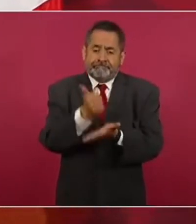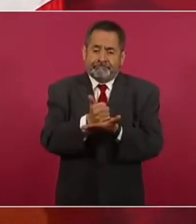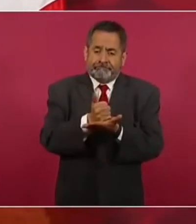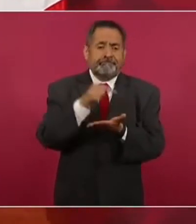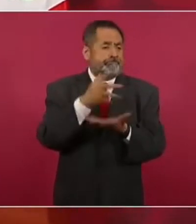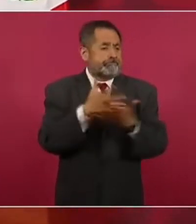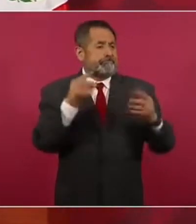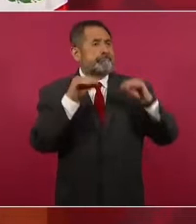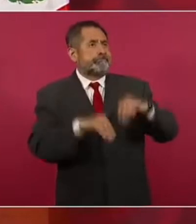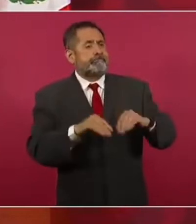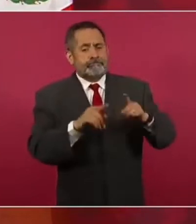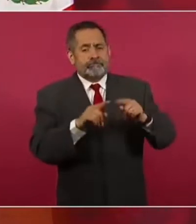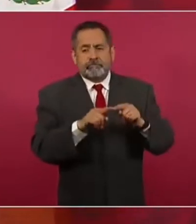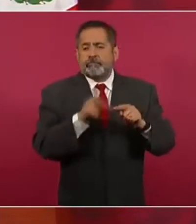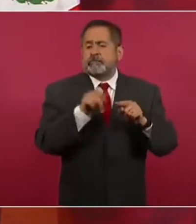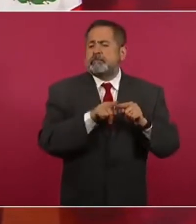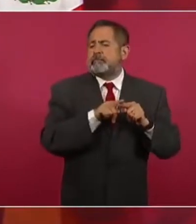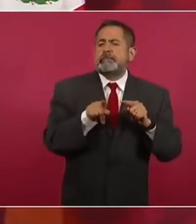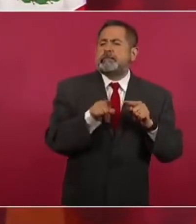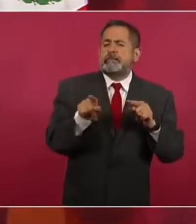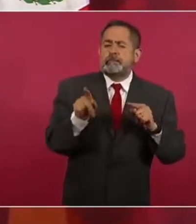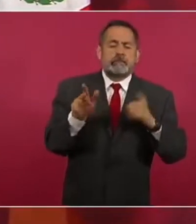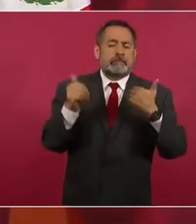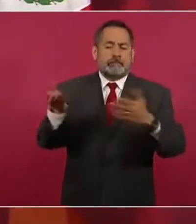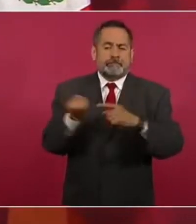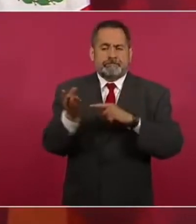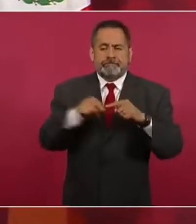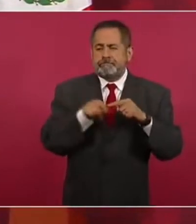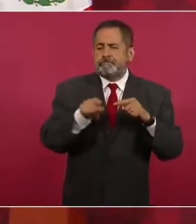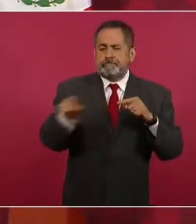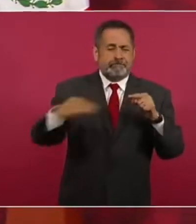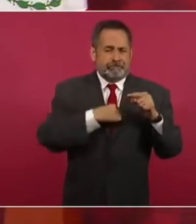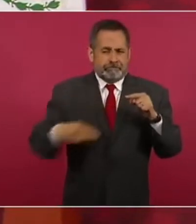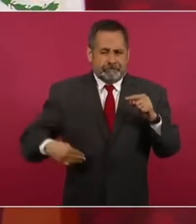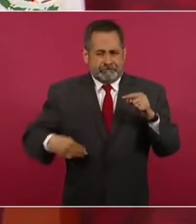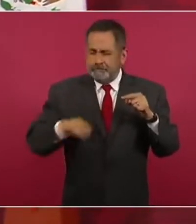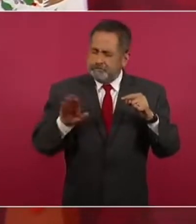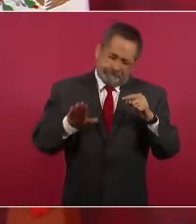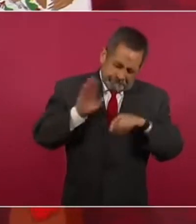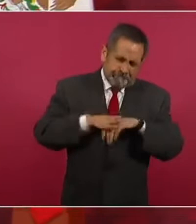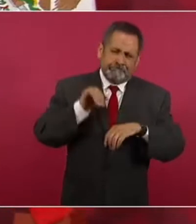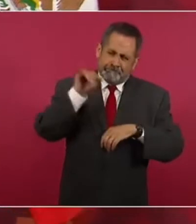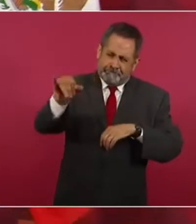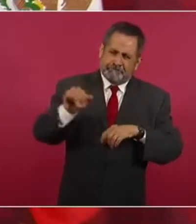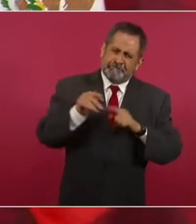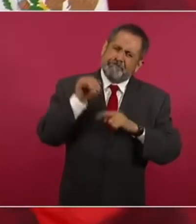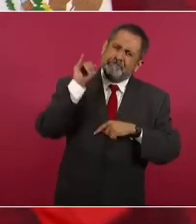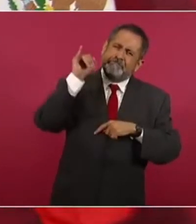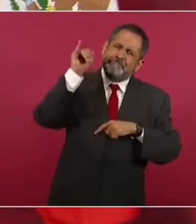Pero sale uno de las cabeceras municipales y ya no hay